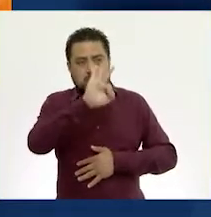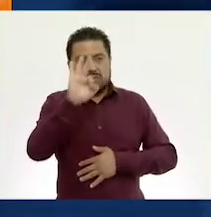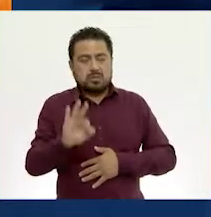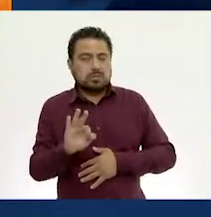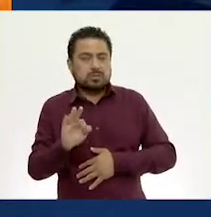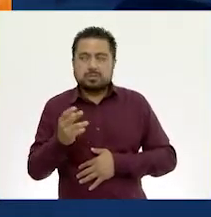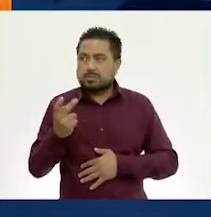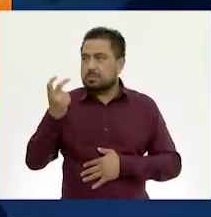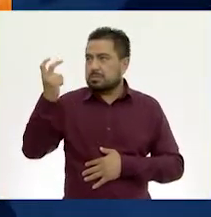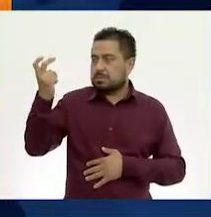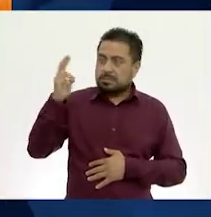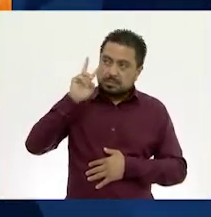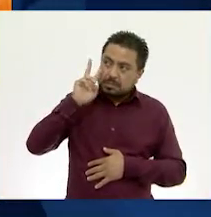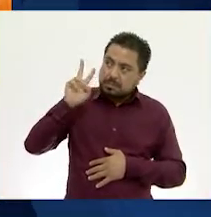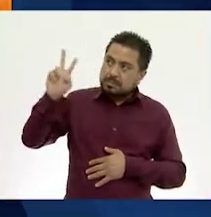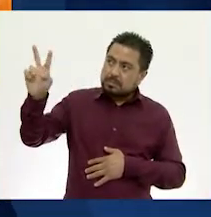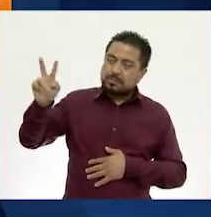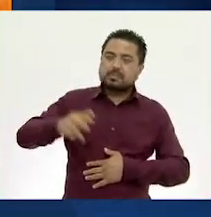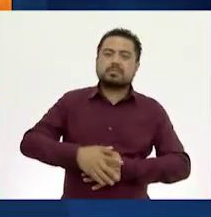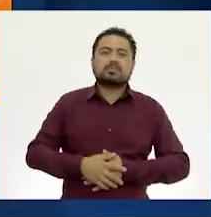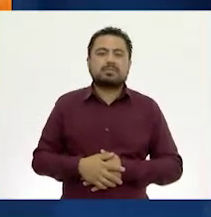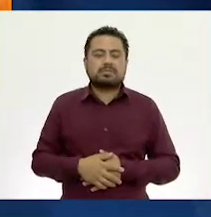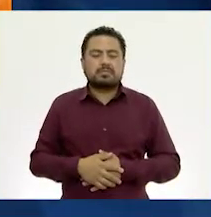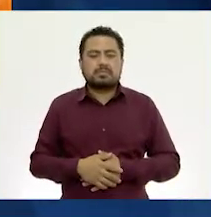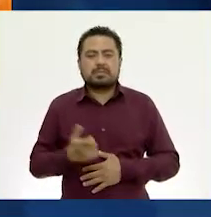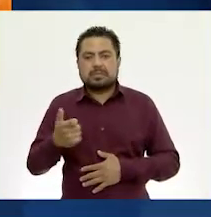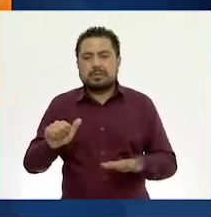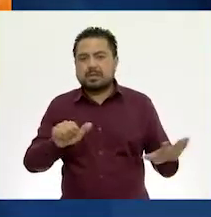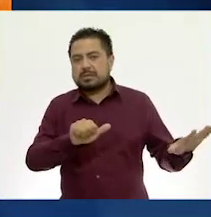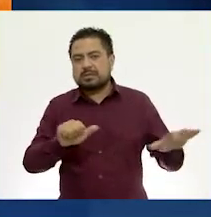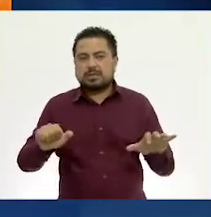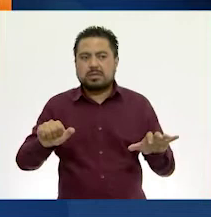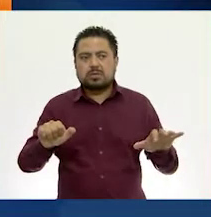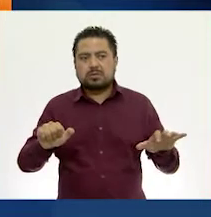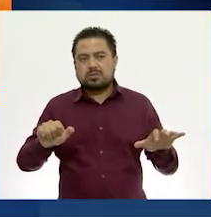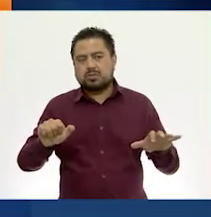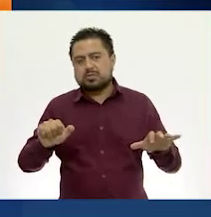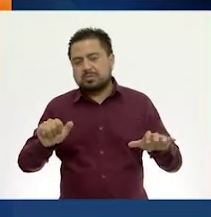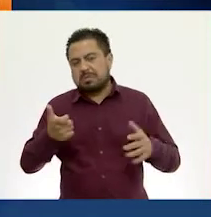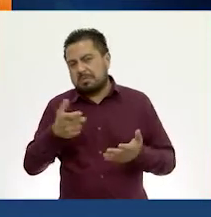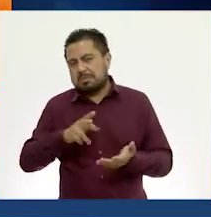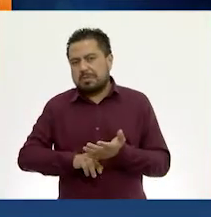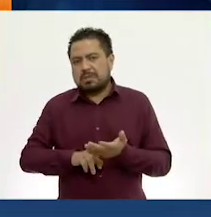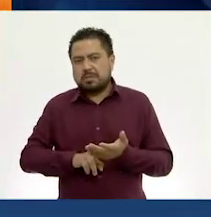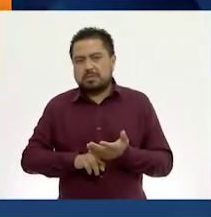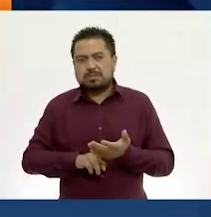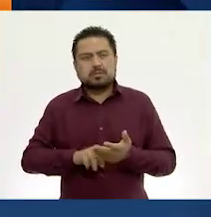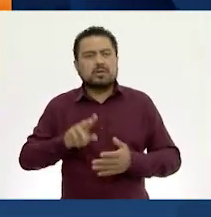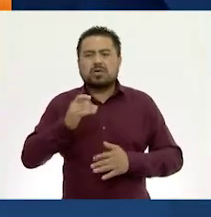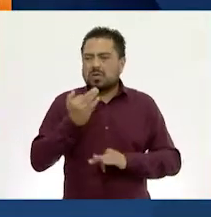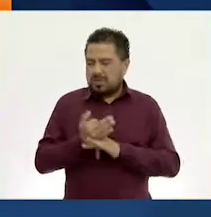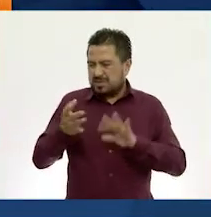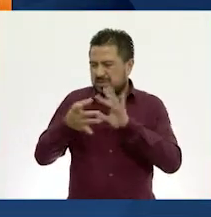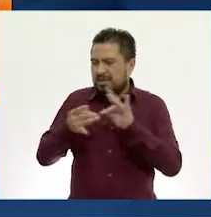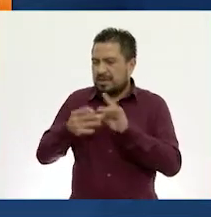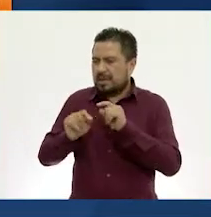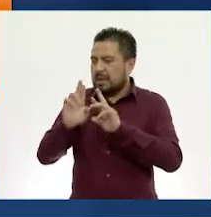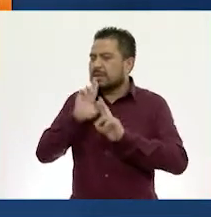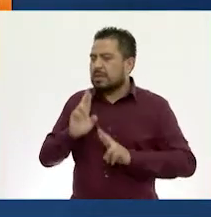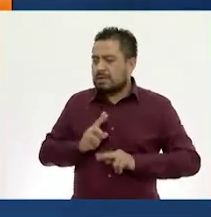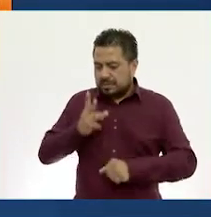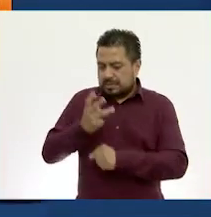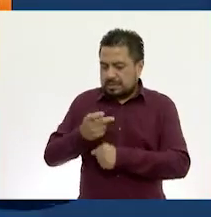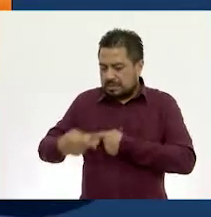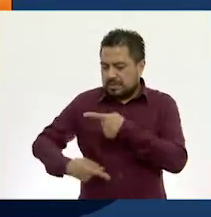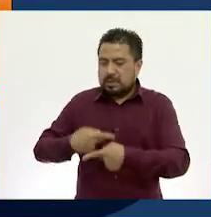sería 600 pesos. Con esto que me acabas de explicar, no solo me contestaste la tercera